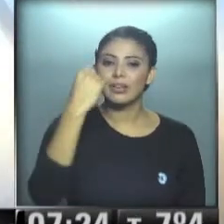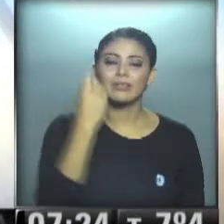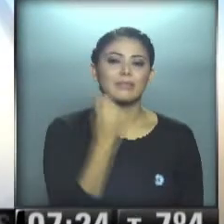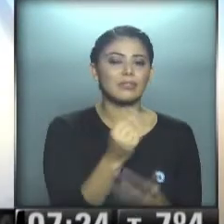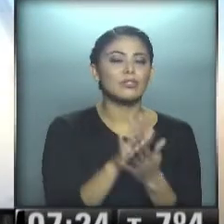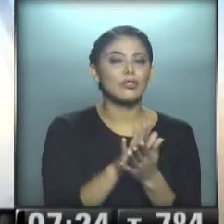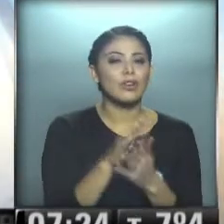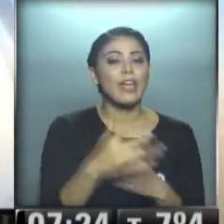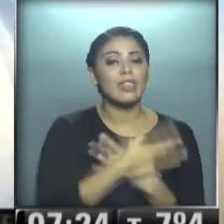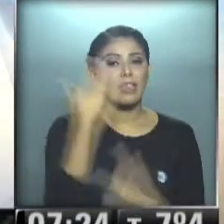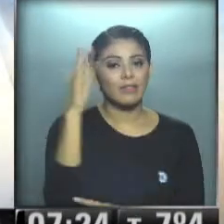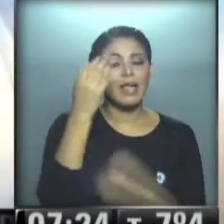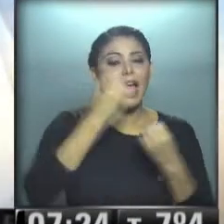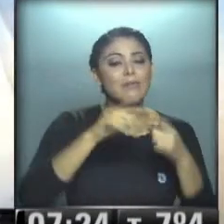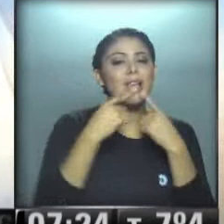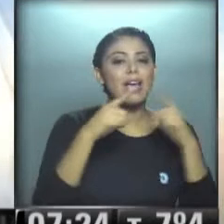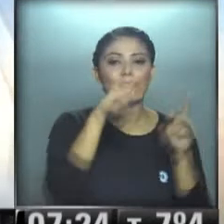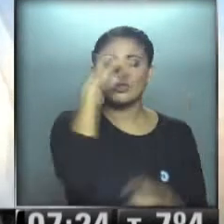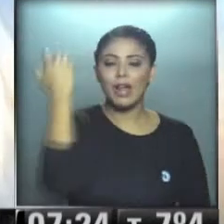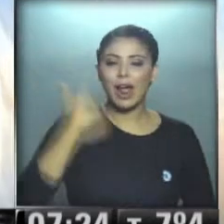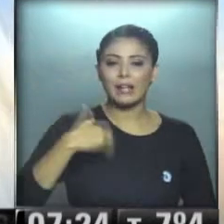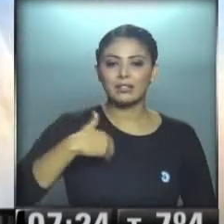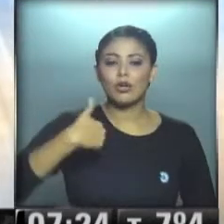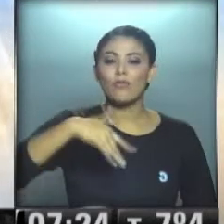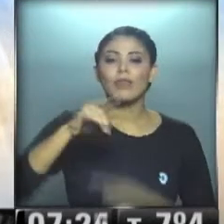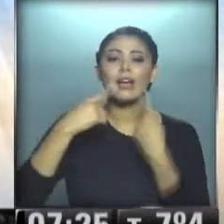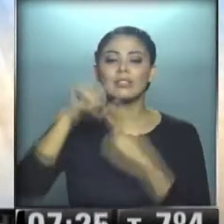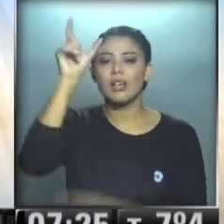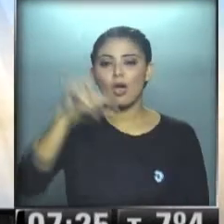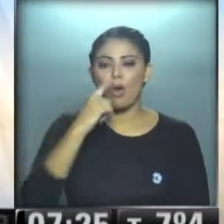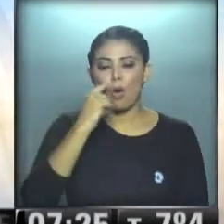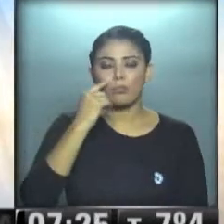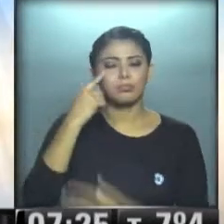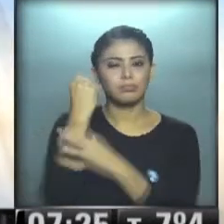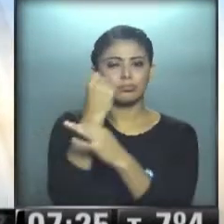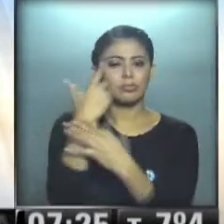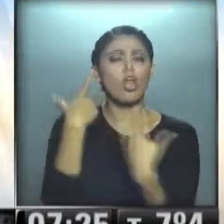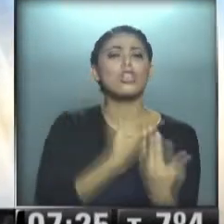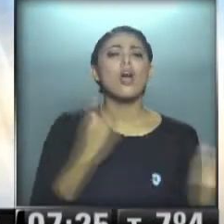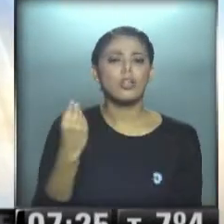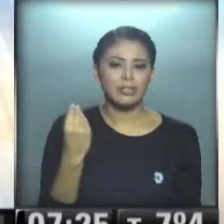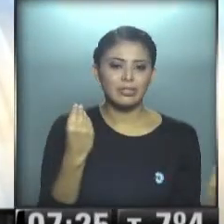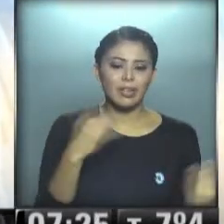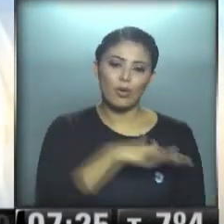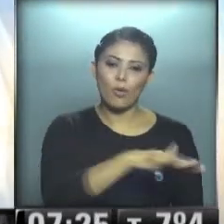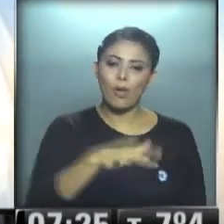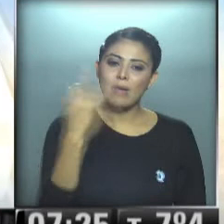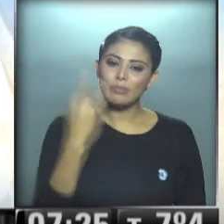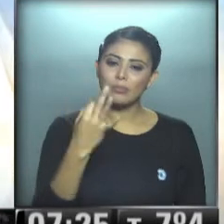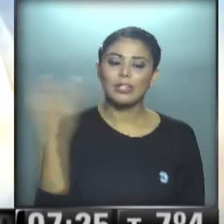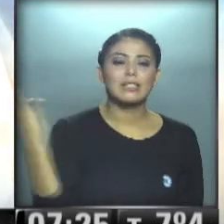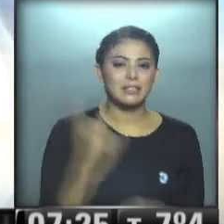del día de la bandera que comienza con el himno nacional argentino cuya interpretación dirige el músico Lito Vitale. ¿Dónde? ¿Dónde va a ser? El lugar donde